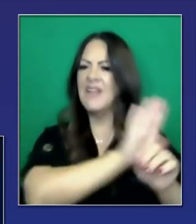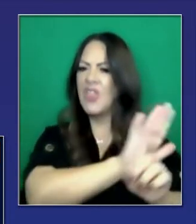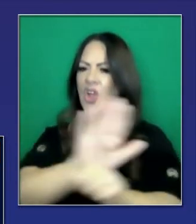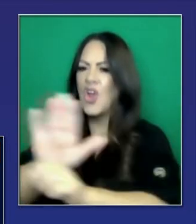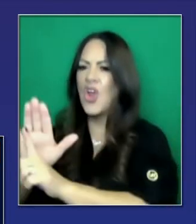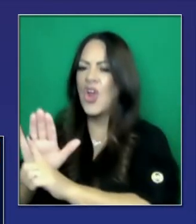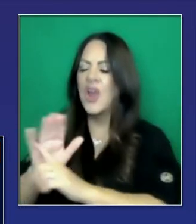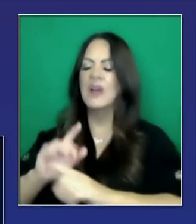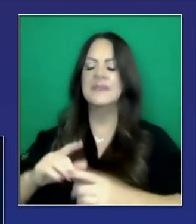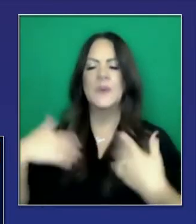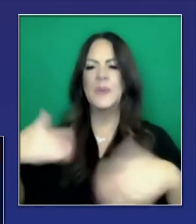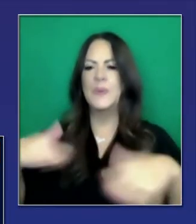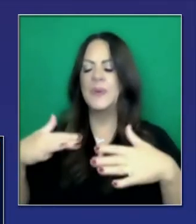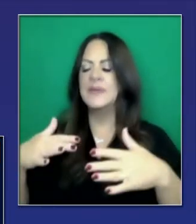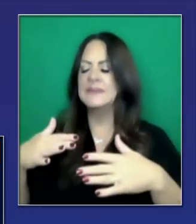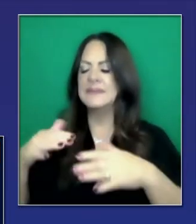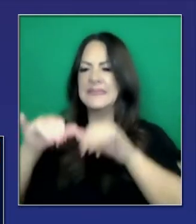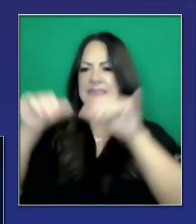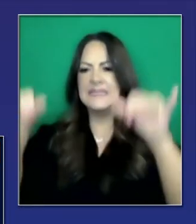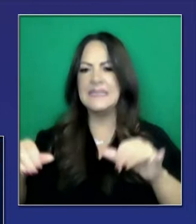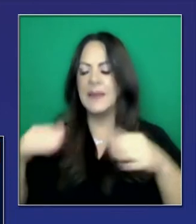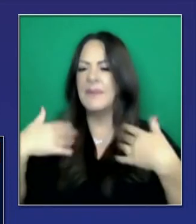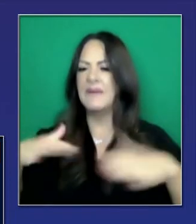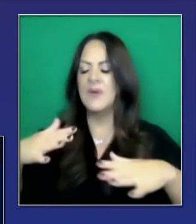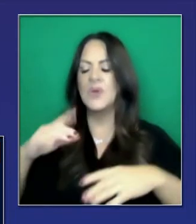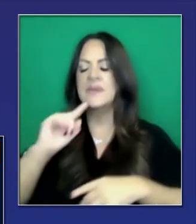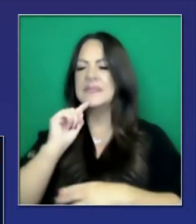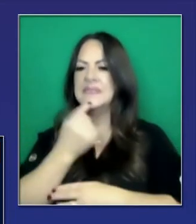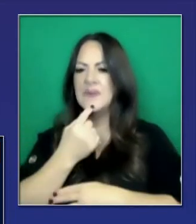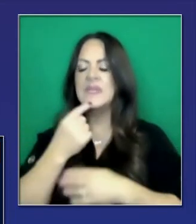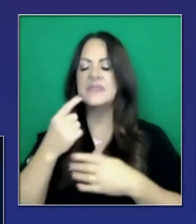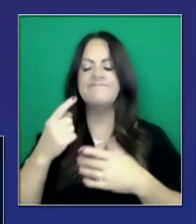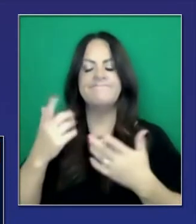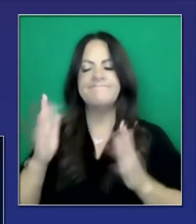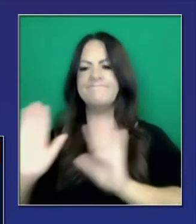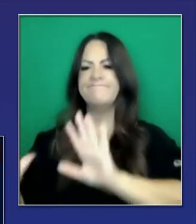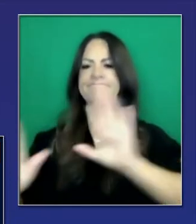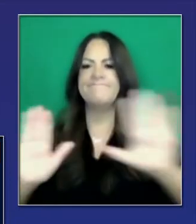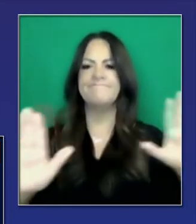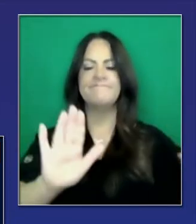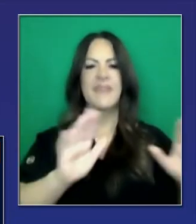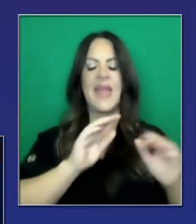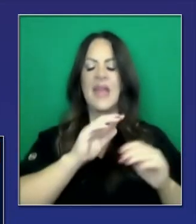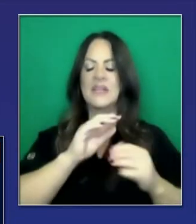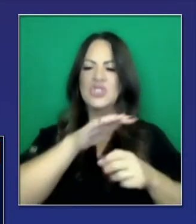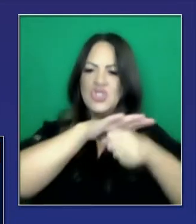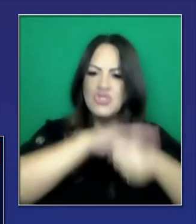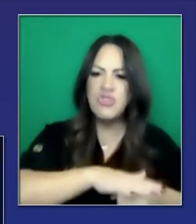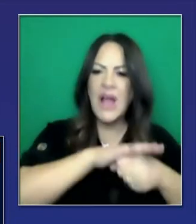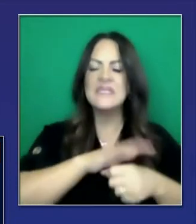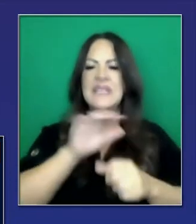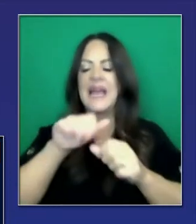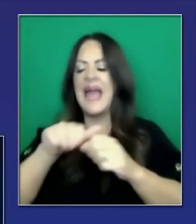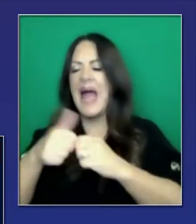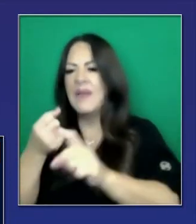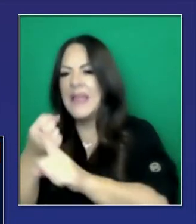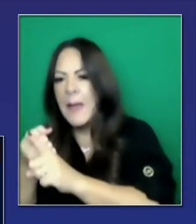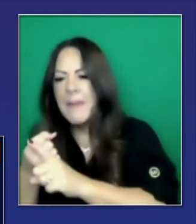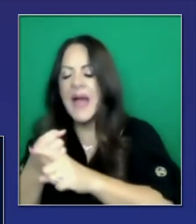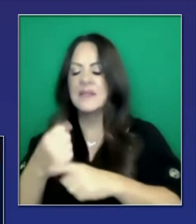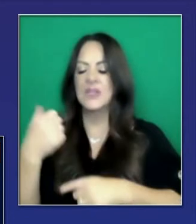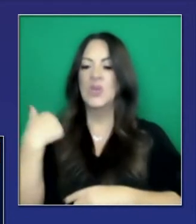dentro de cada condado y cada sistema tiene una historia completamente diferente en cuanto al estrés y el impacto. Así que